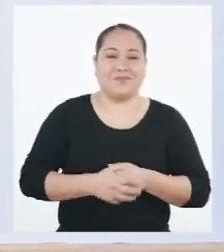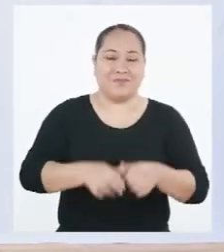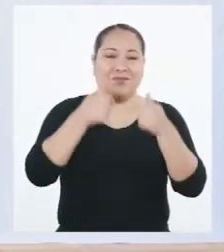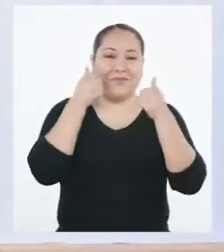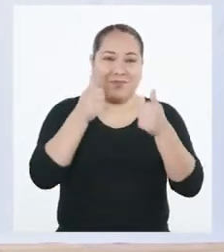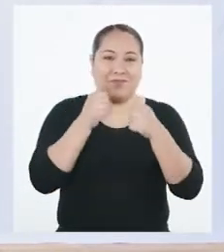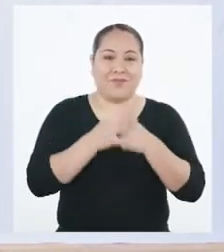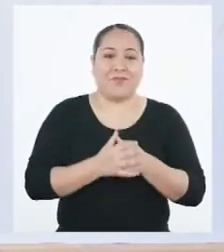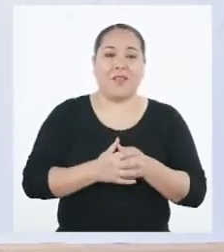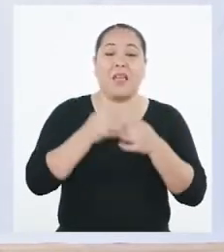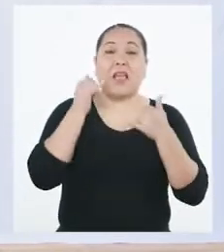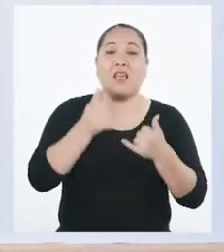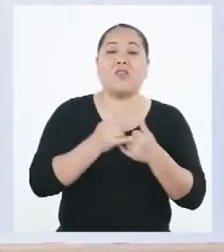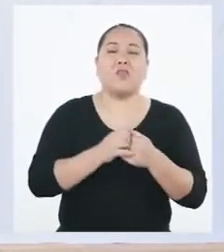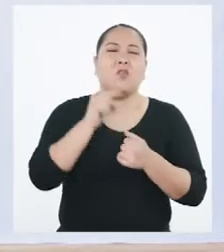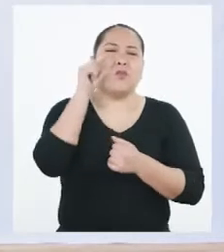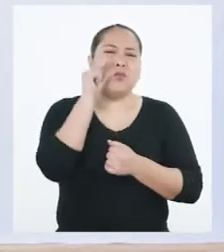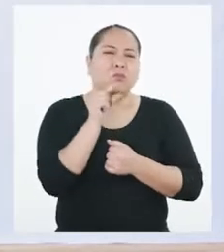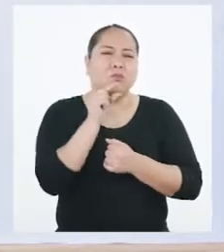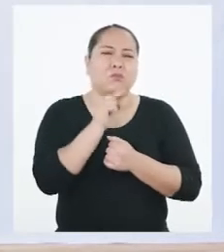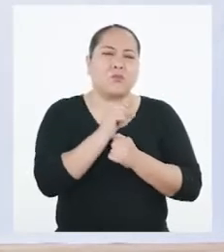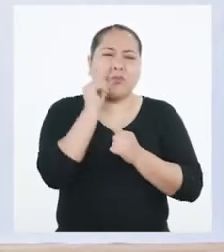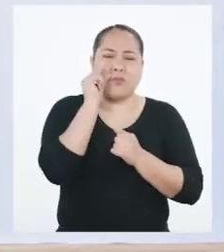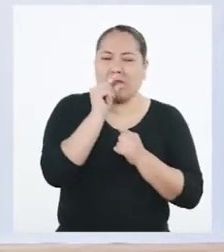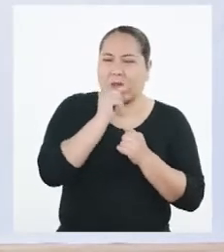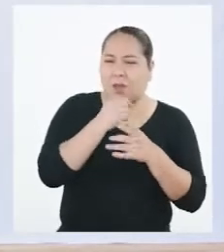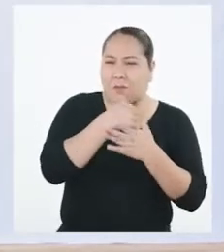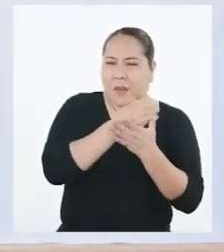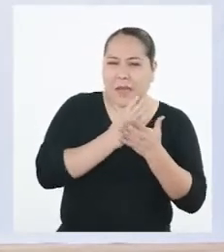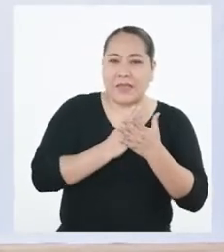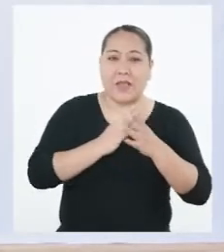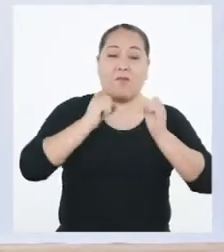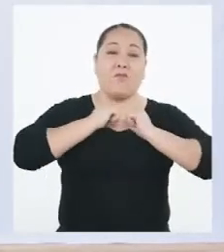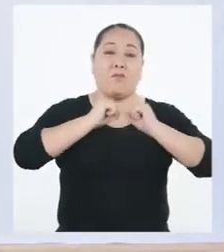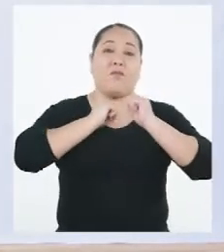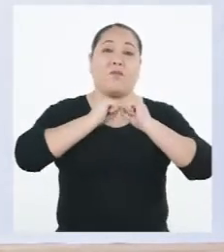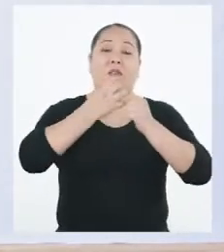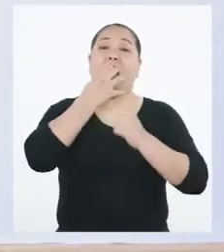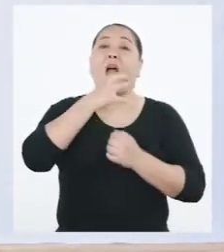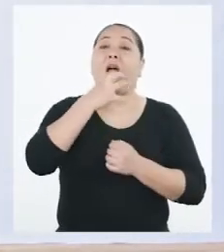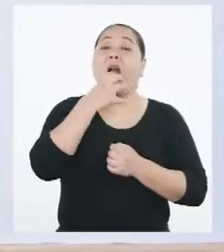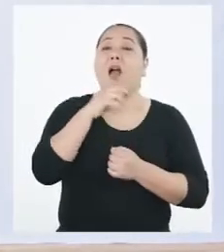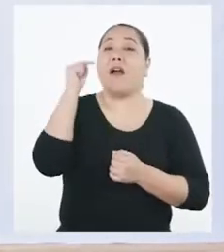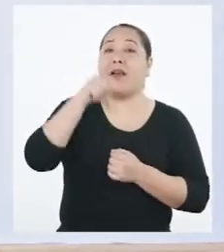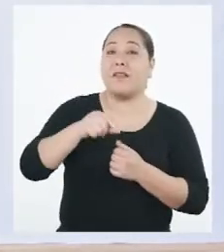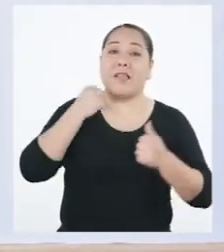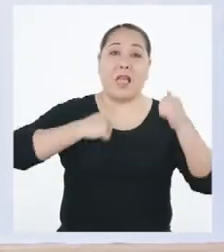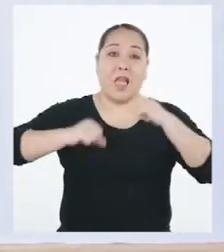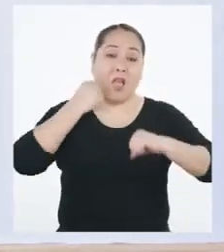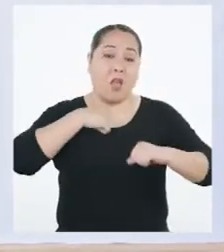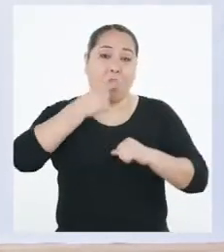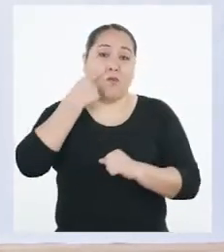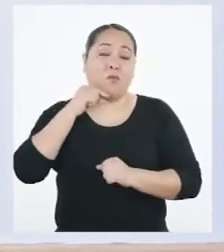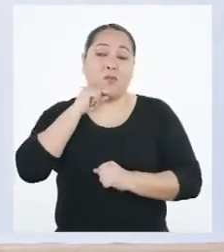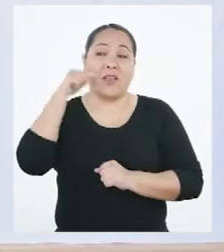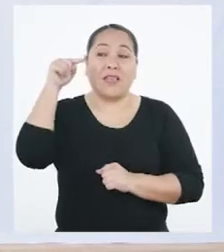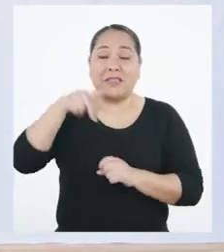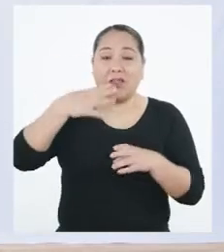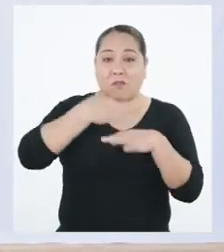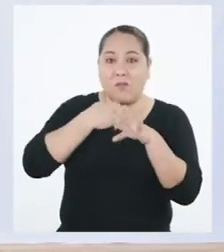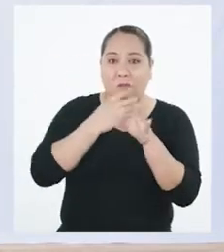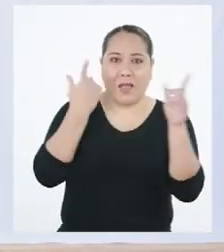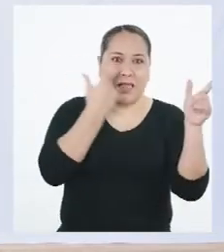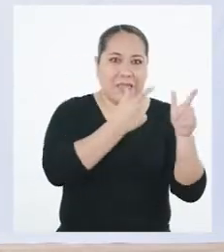¡Excelente! Eso fue una pequeñísima parte del entrenamiento que suelen hacer las actrices. De esta manera están